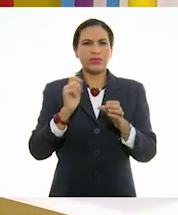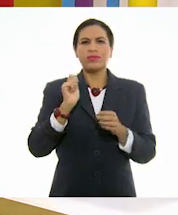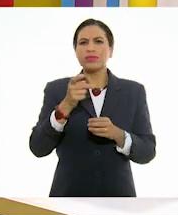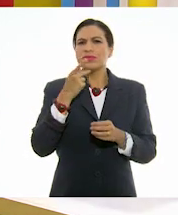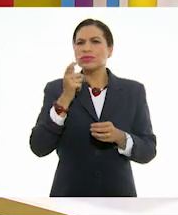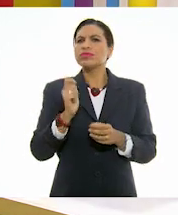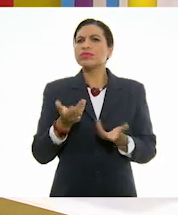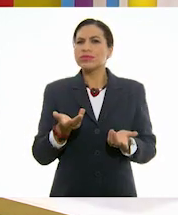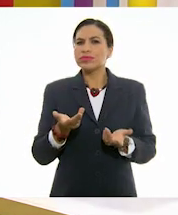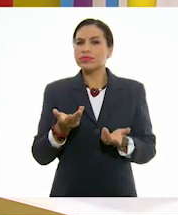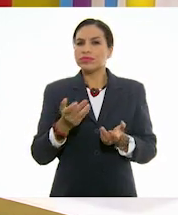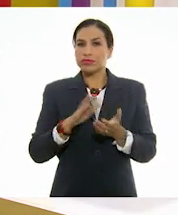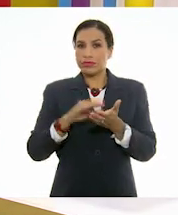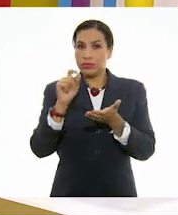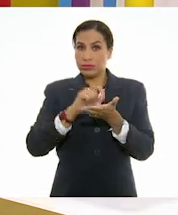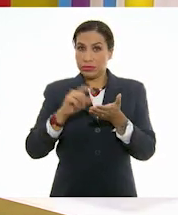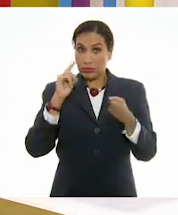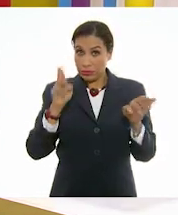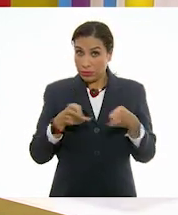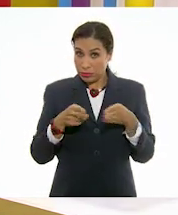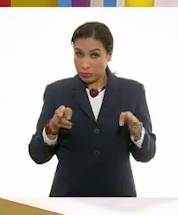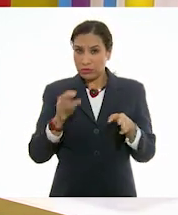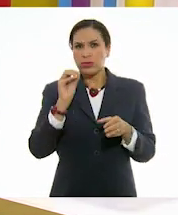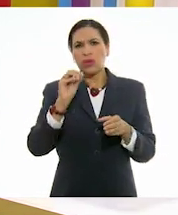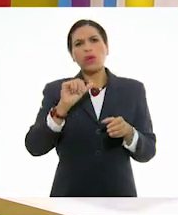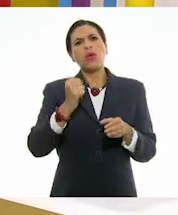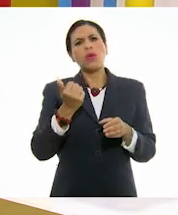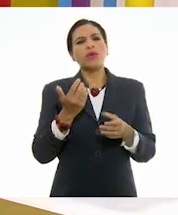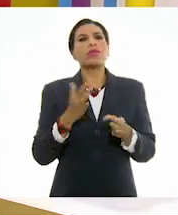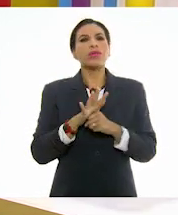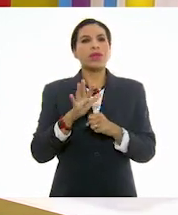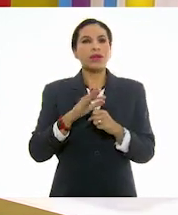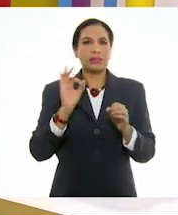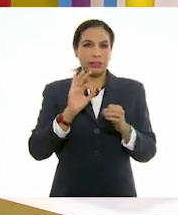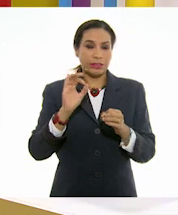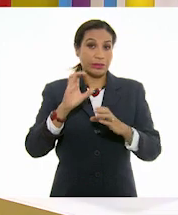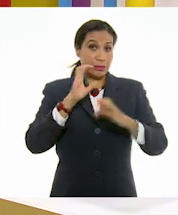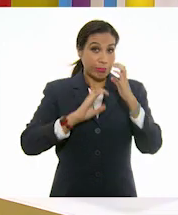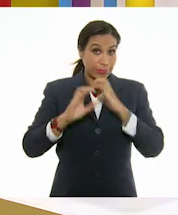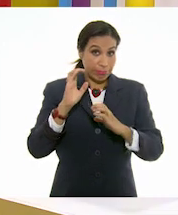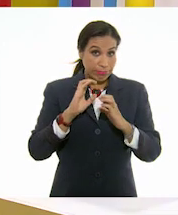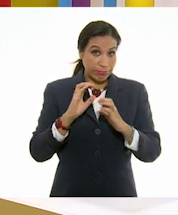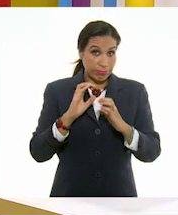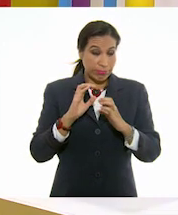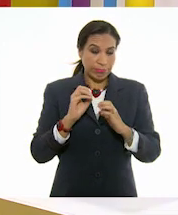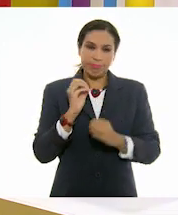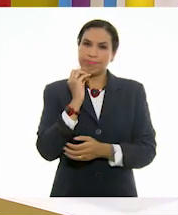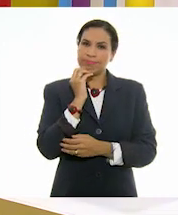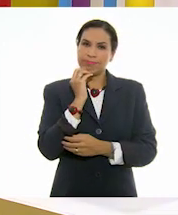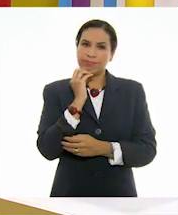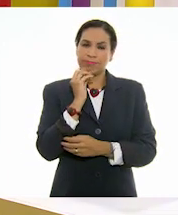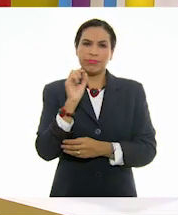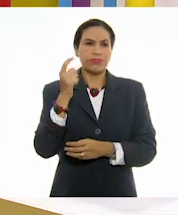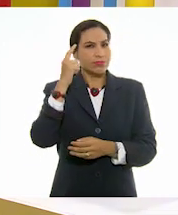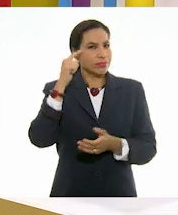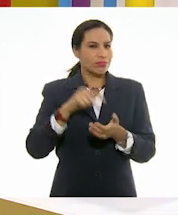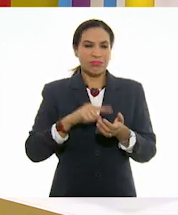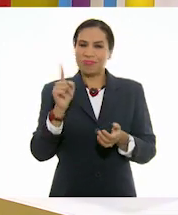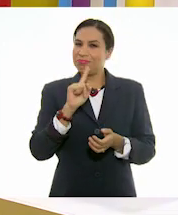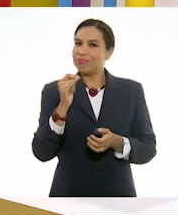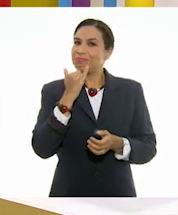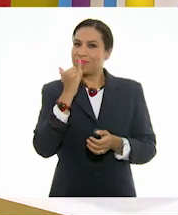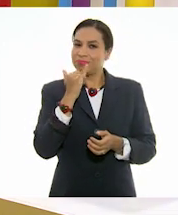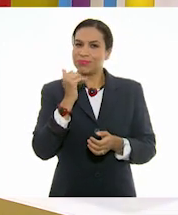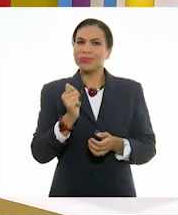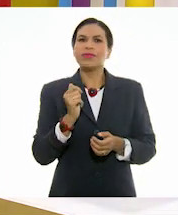referirá a la composición musical? ¿Hoy vamos a componer tal vez una canción? Creo que no, creo